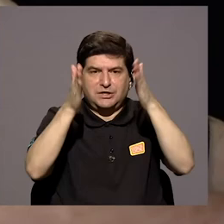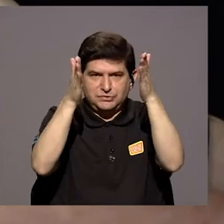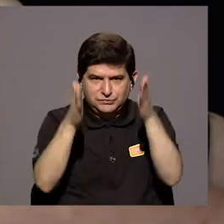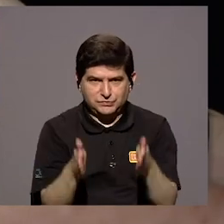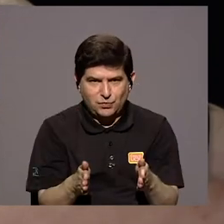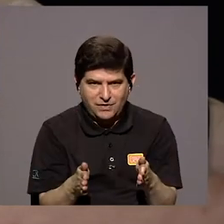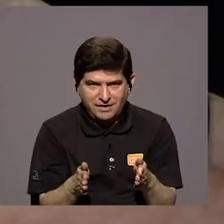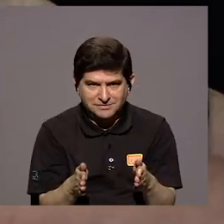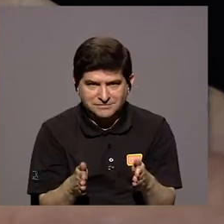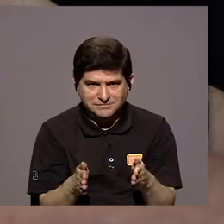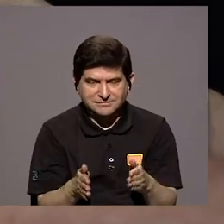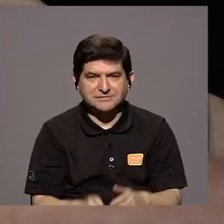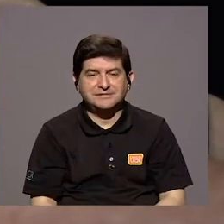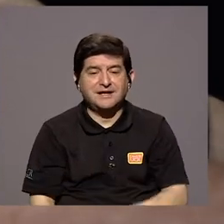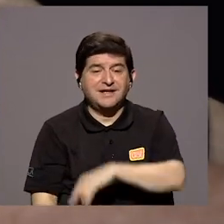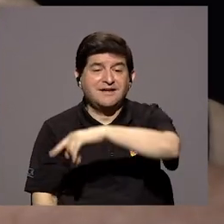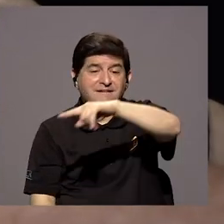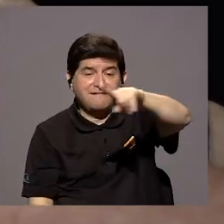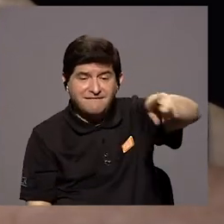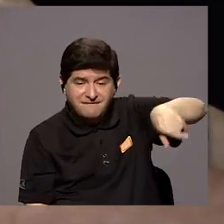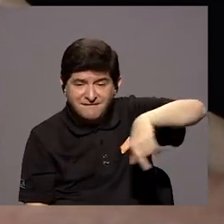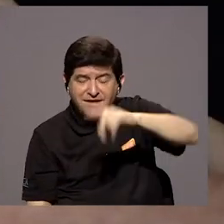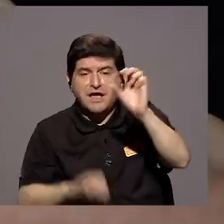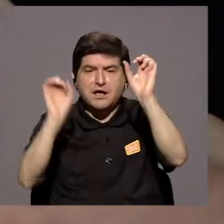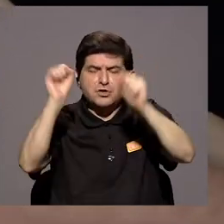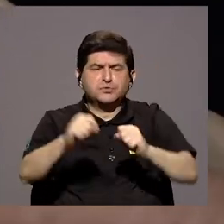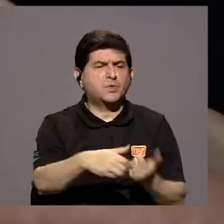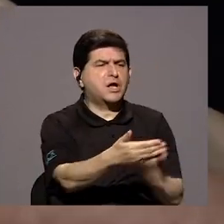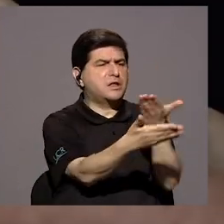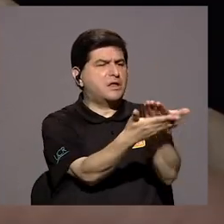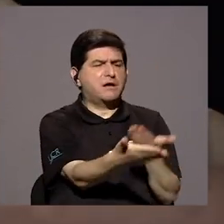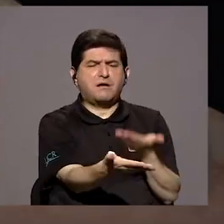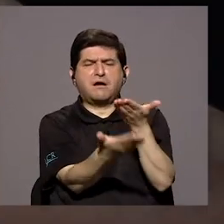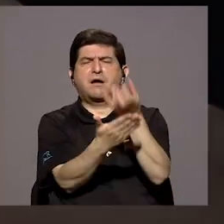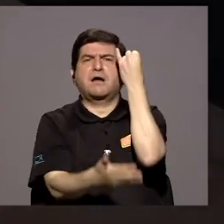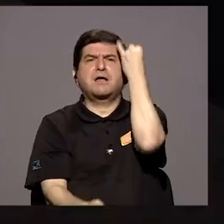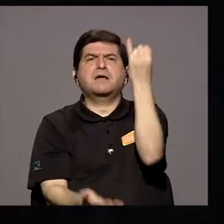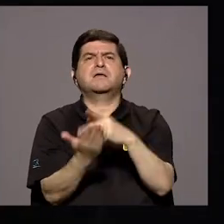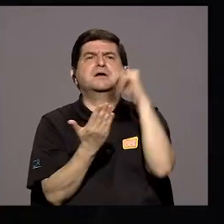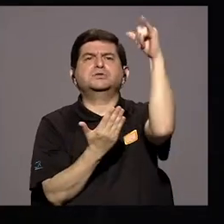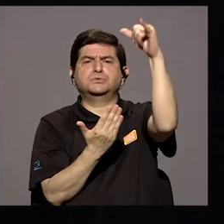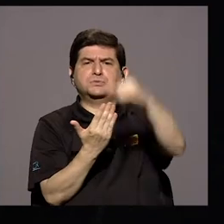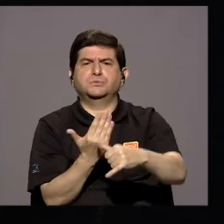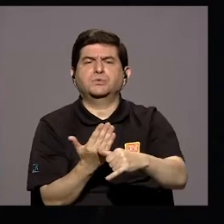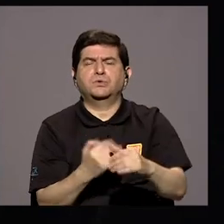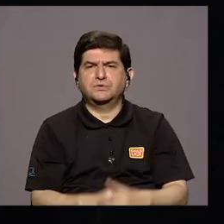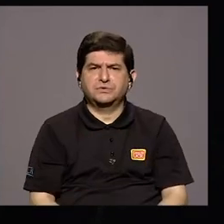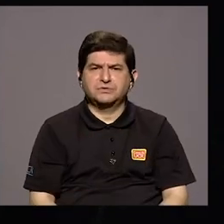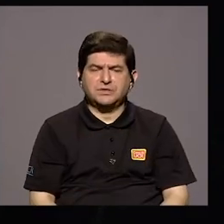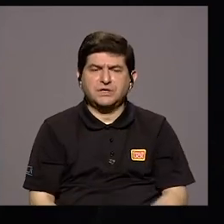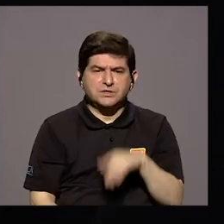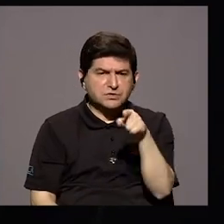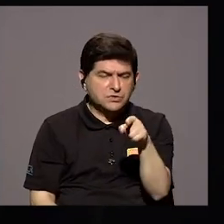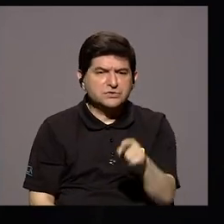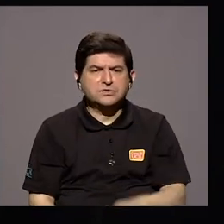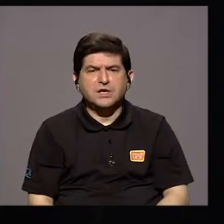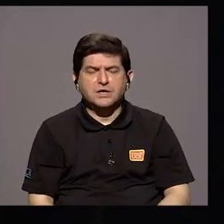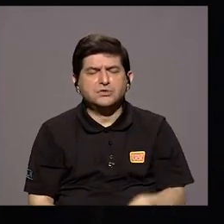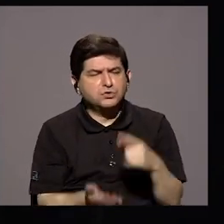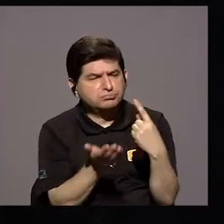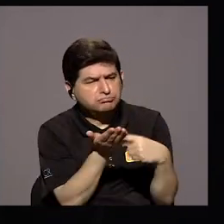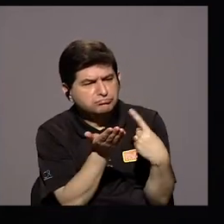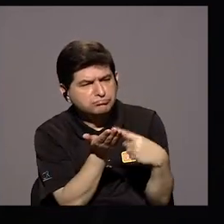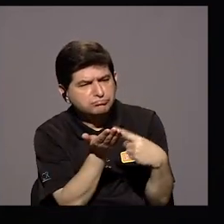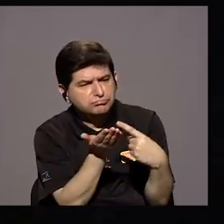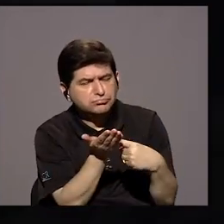Personas Estudiantes Las Que Puedan Postular Ideas De Proyectos Que Se Someten A